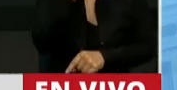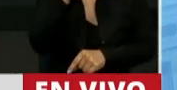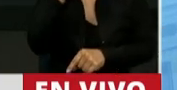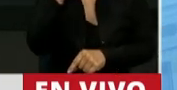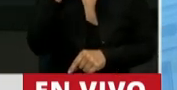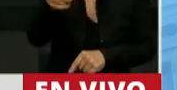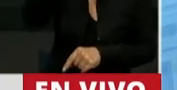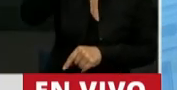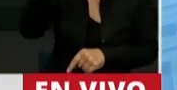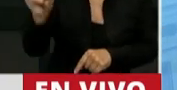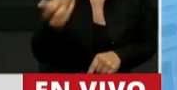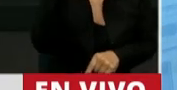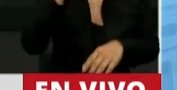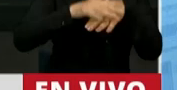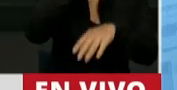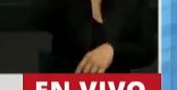balazos.